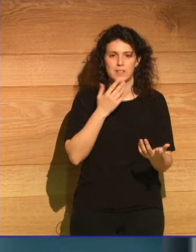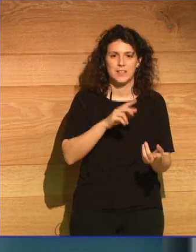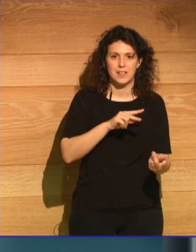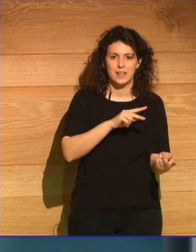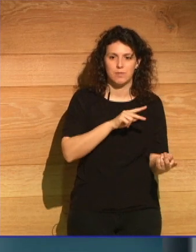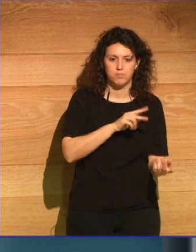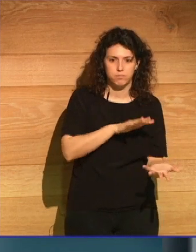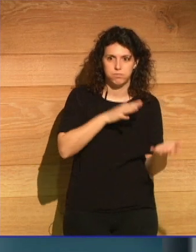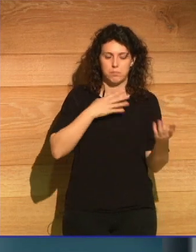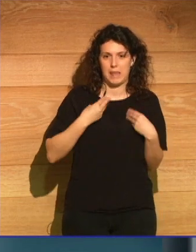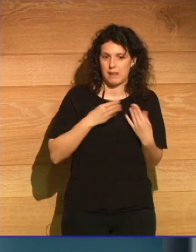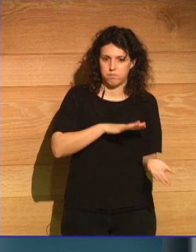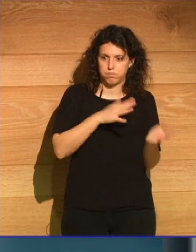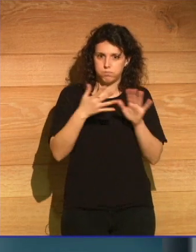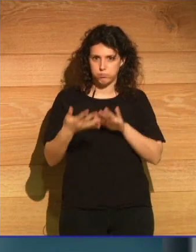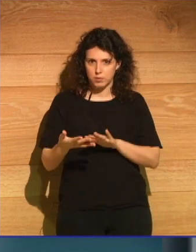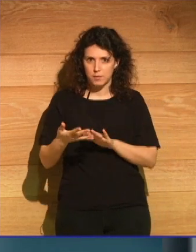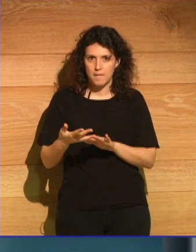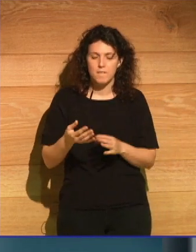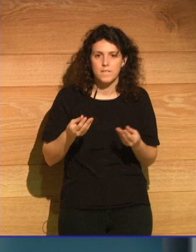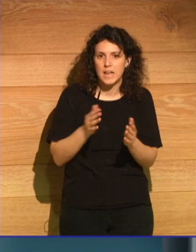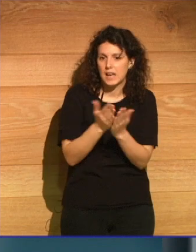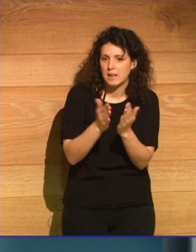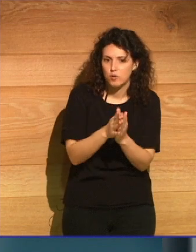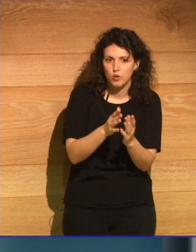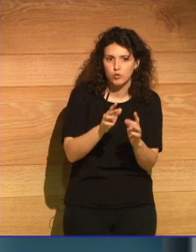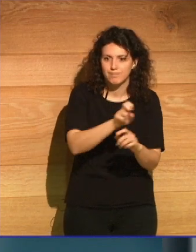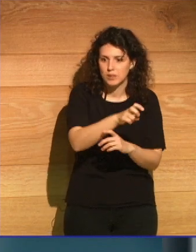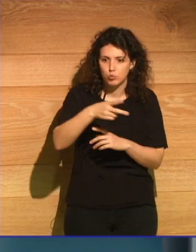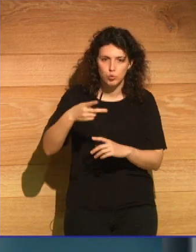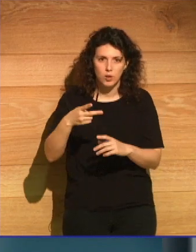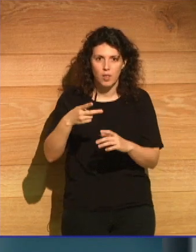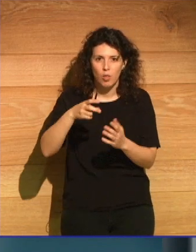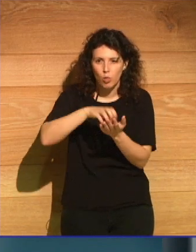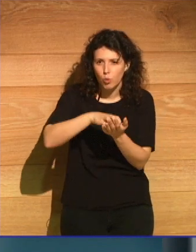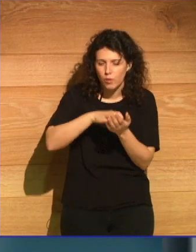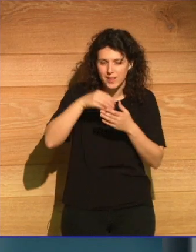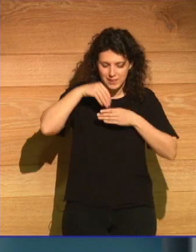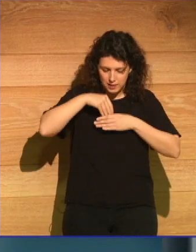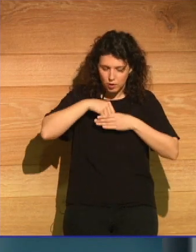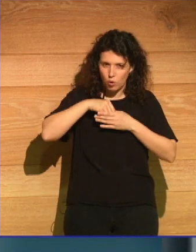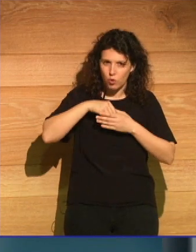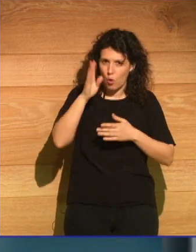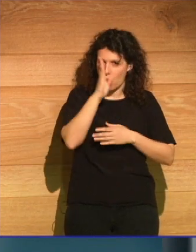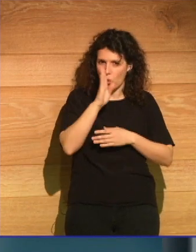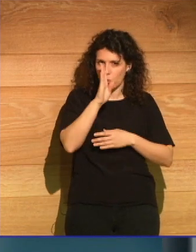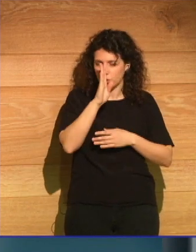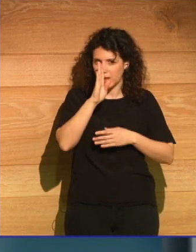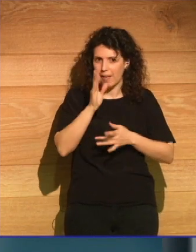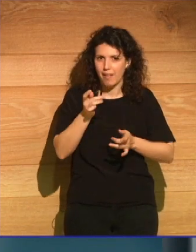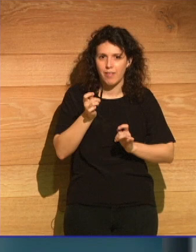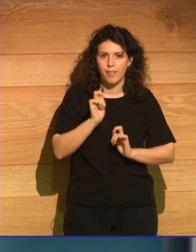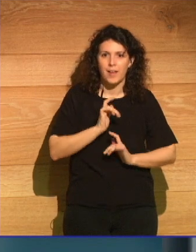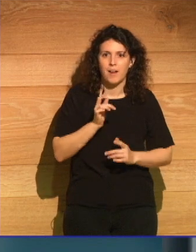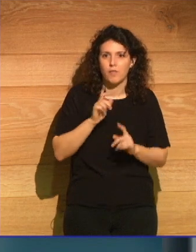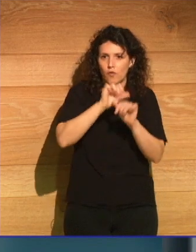interpelan. Libros que resuelven enigmas ocultos en tu interior. Que te retratan de una forma